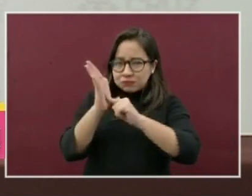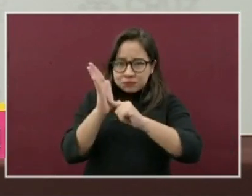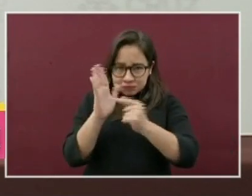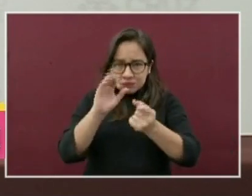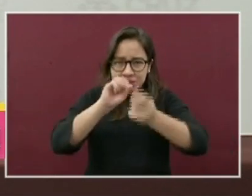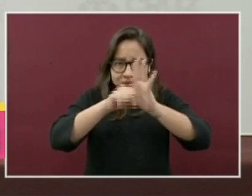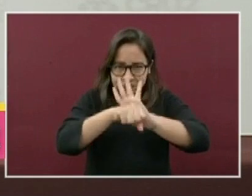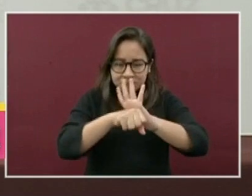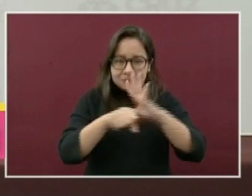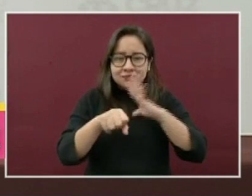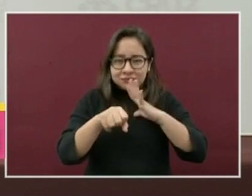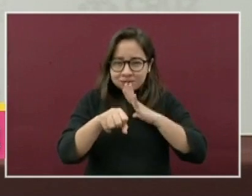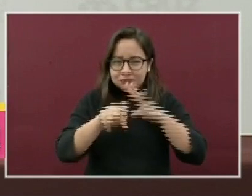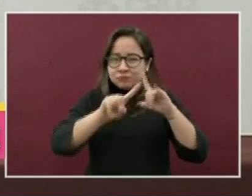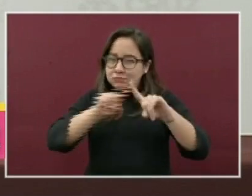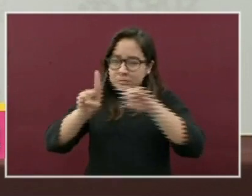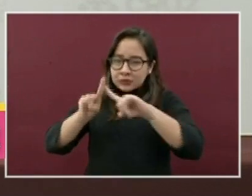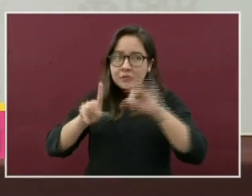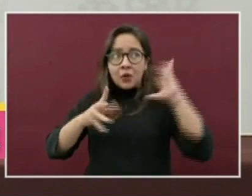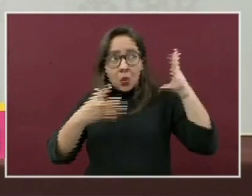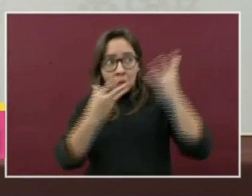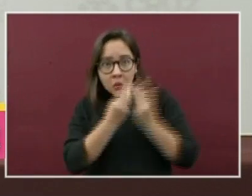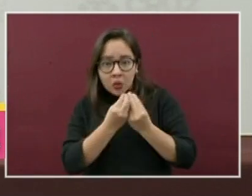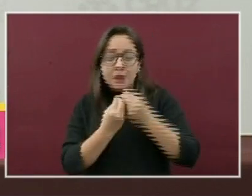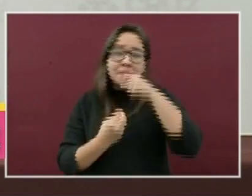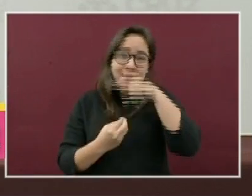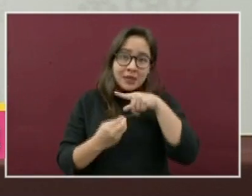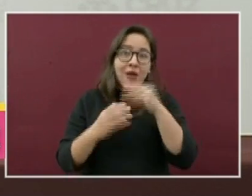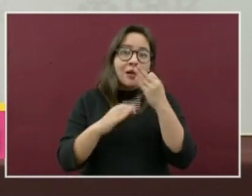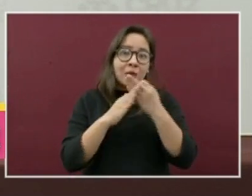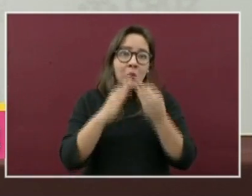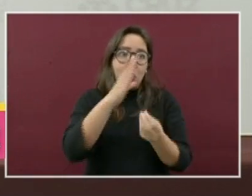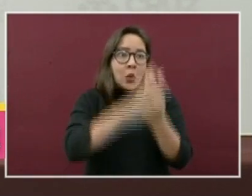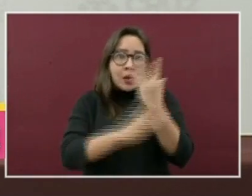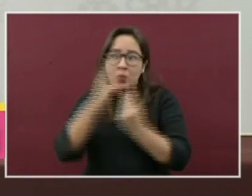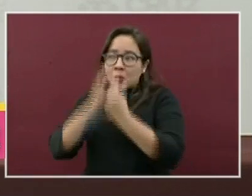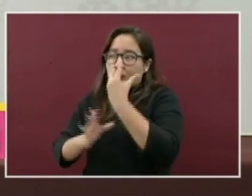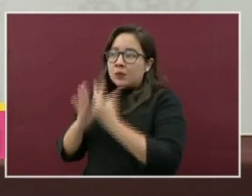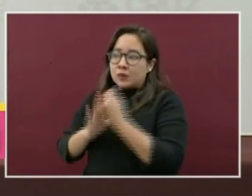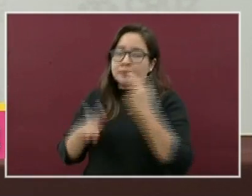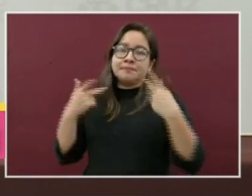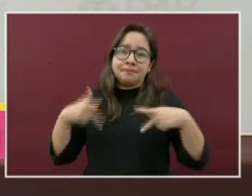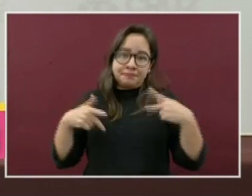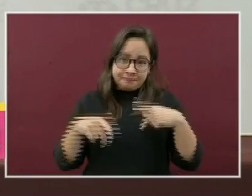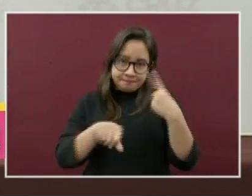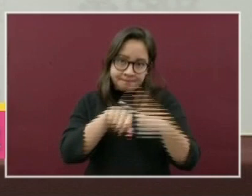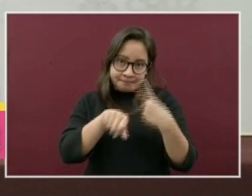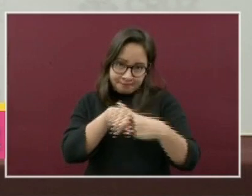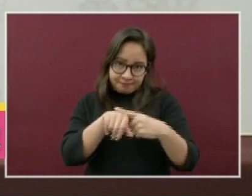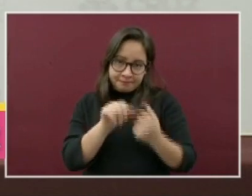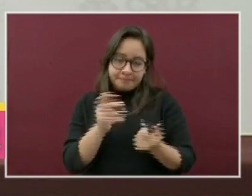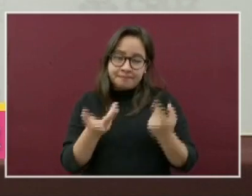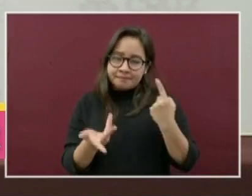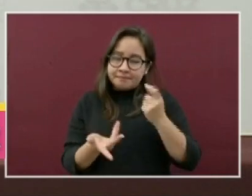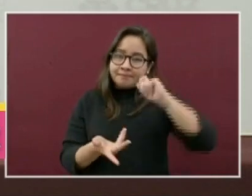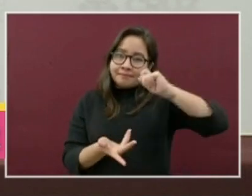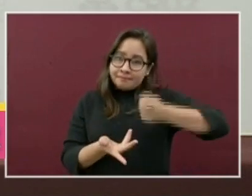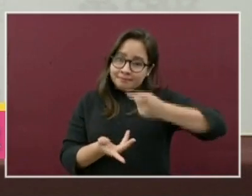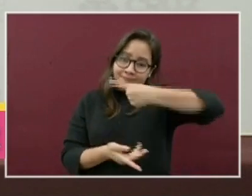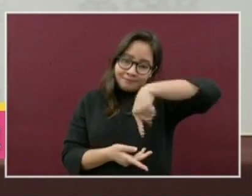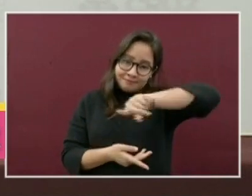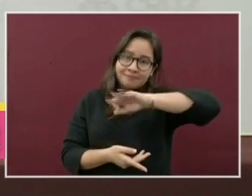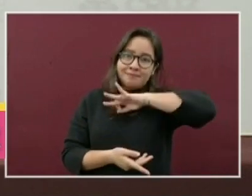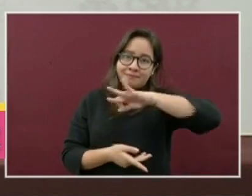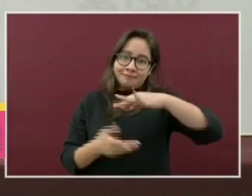evolución de la pandemia, son los que también están presentando casos activos. Como lo mencioné, son los que pueden